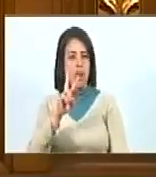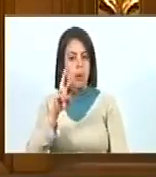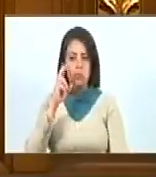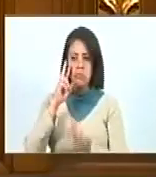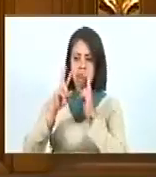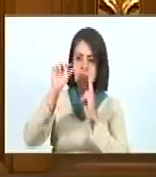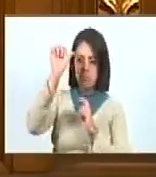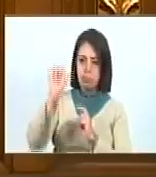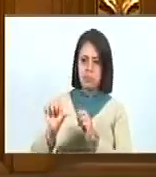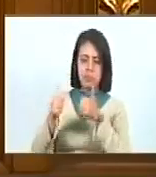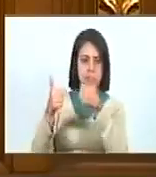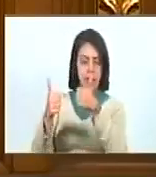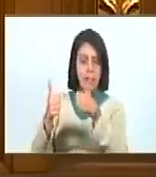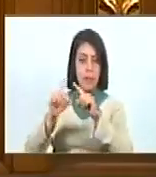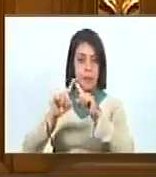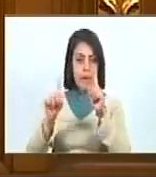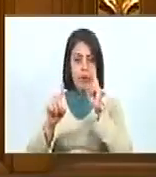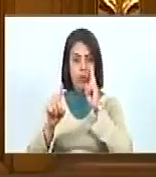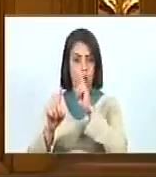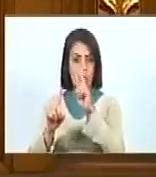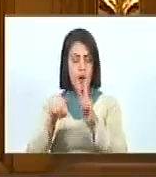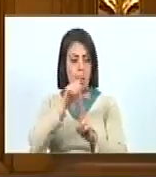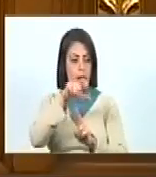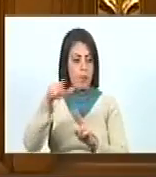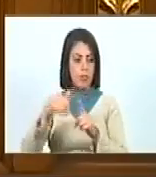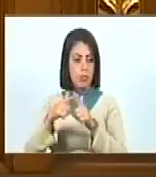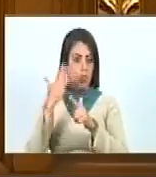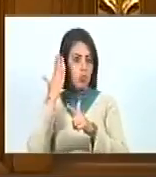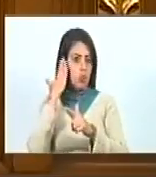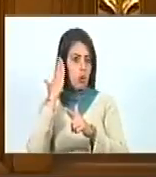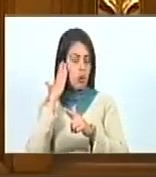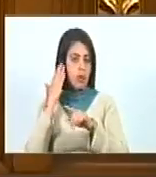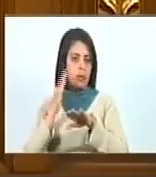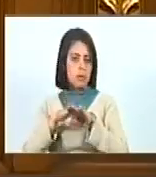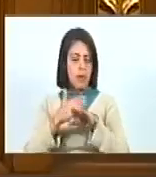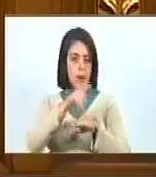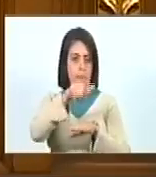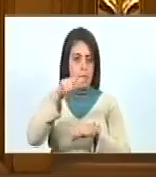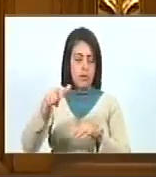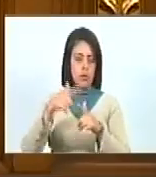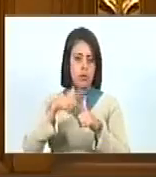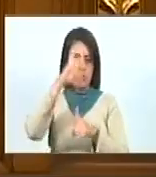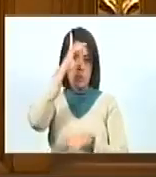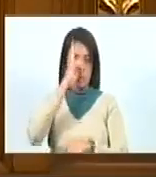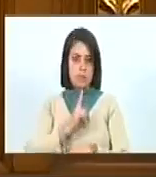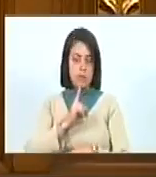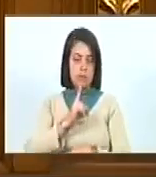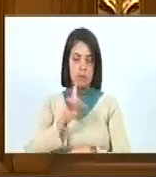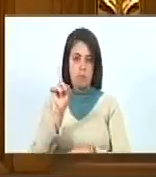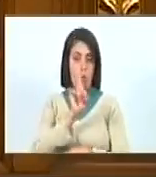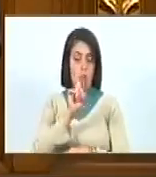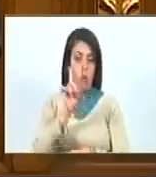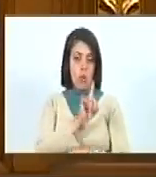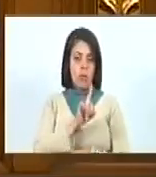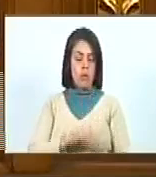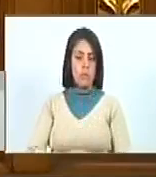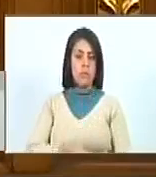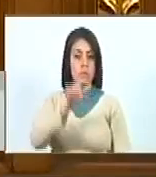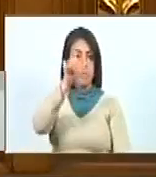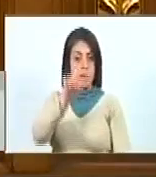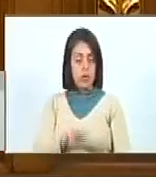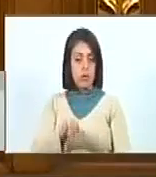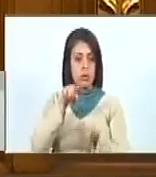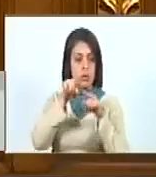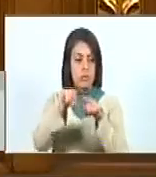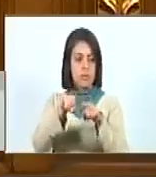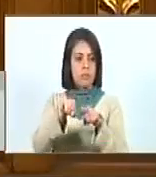embargo, no veo a las personas sordas como personas con discapacidad, sino más bien como